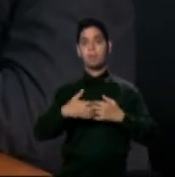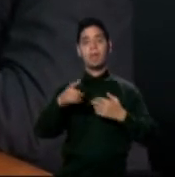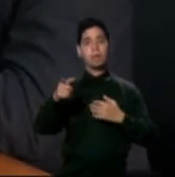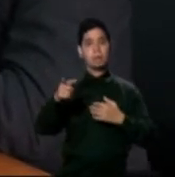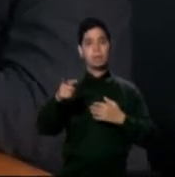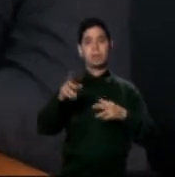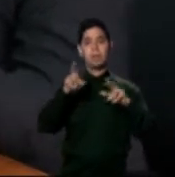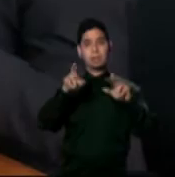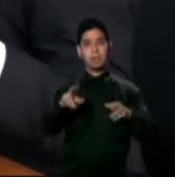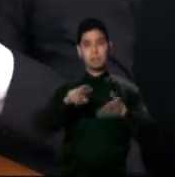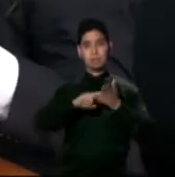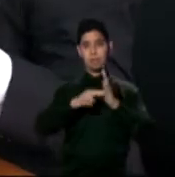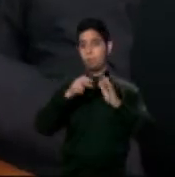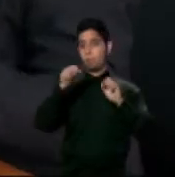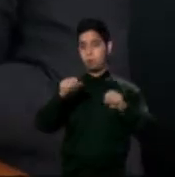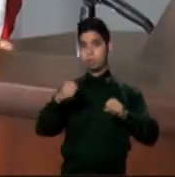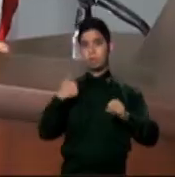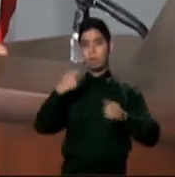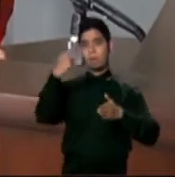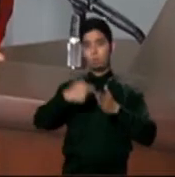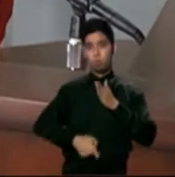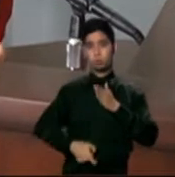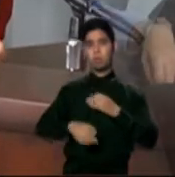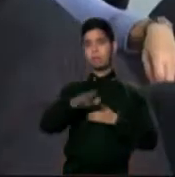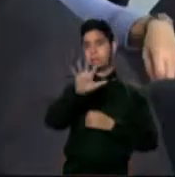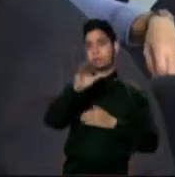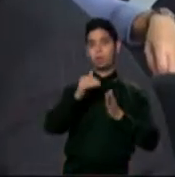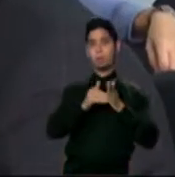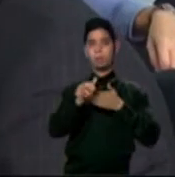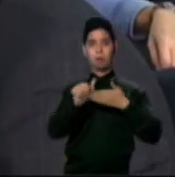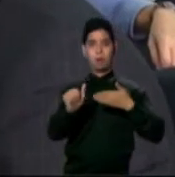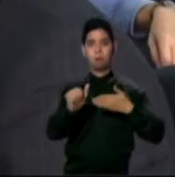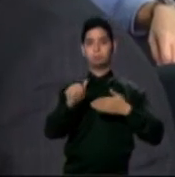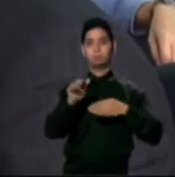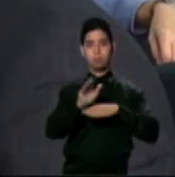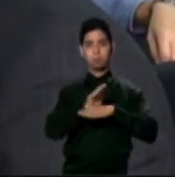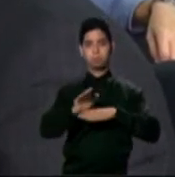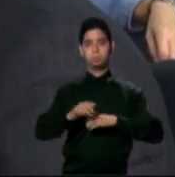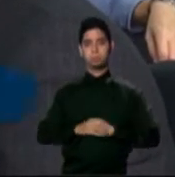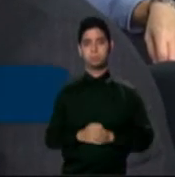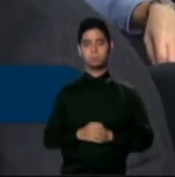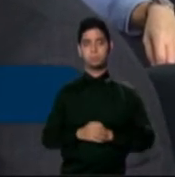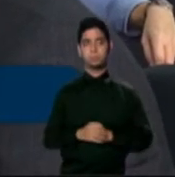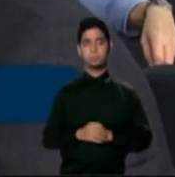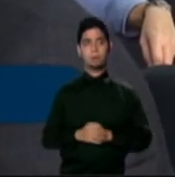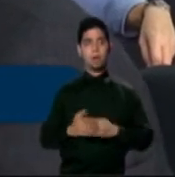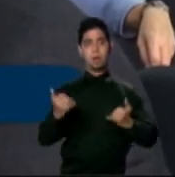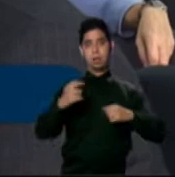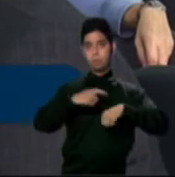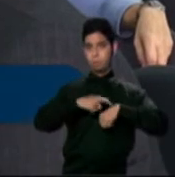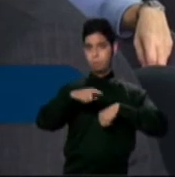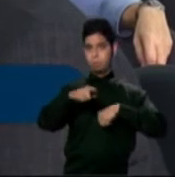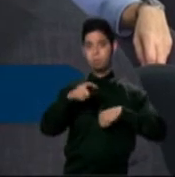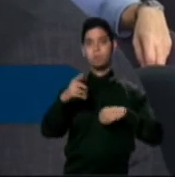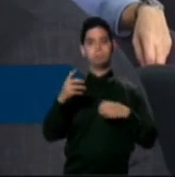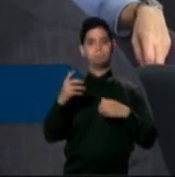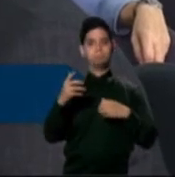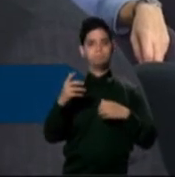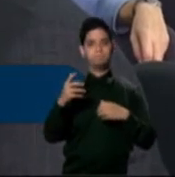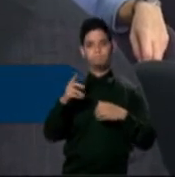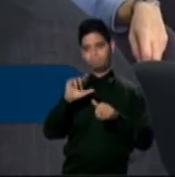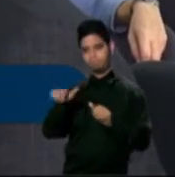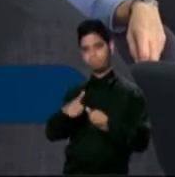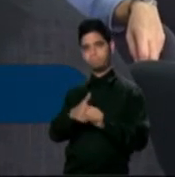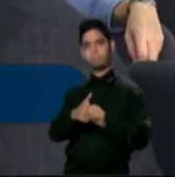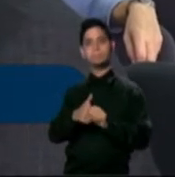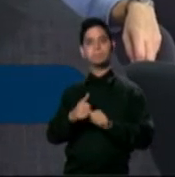multas de hasta 5.000 dólares. Es momento, momento de ponerse al día. Porque si trata de